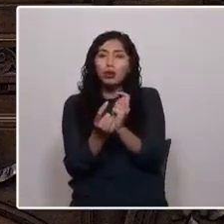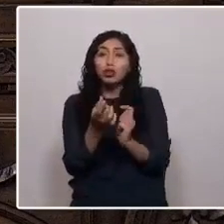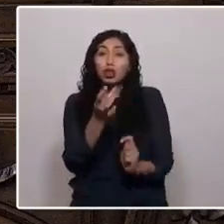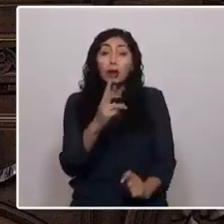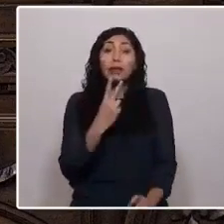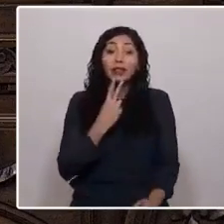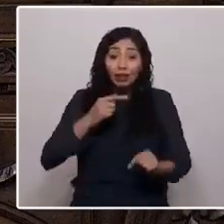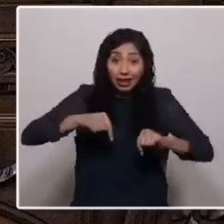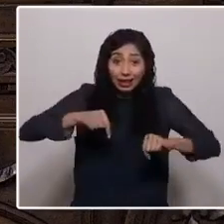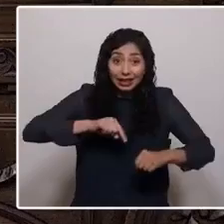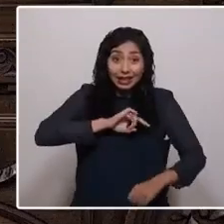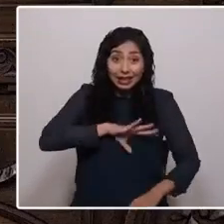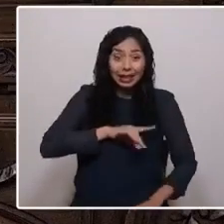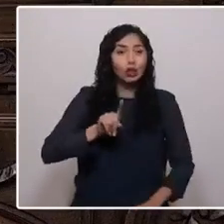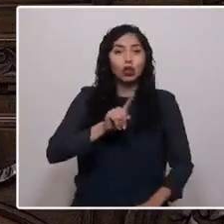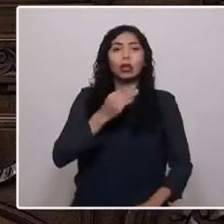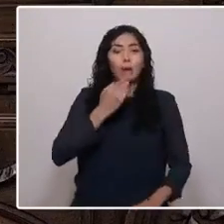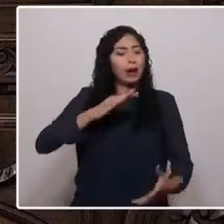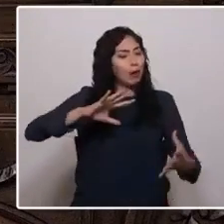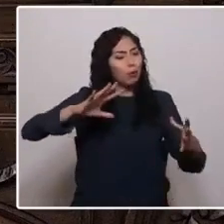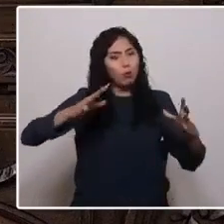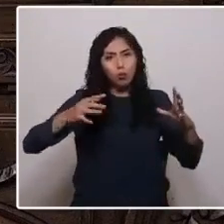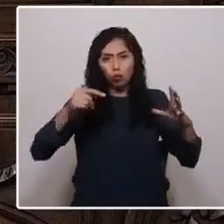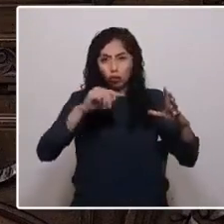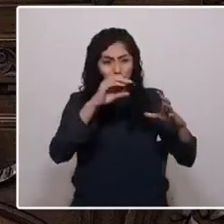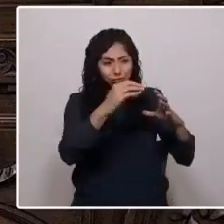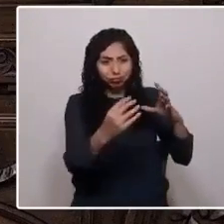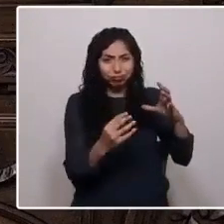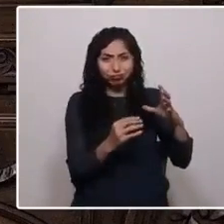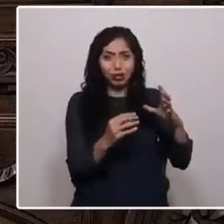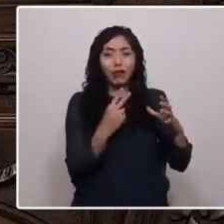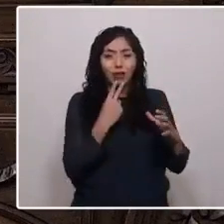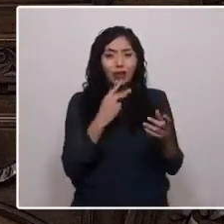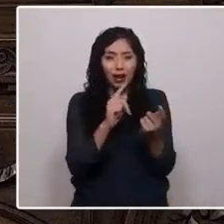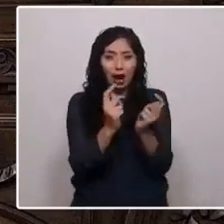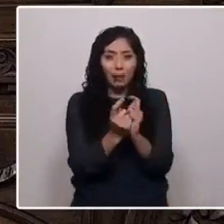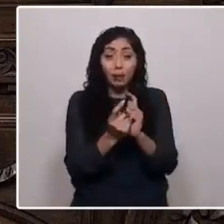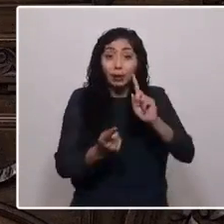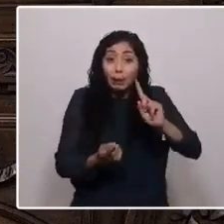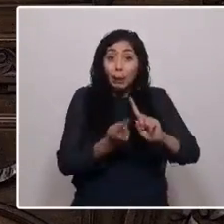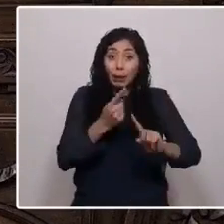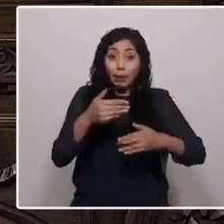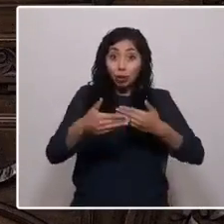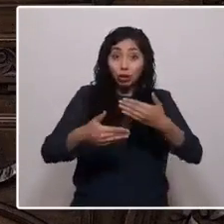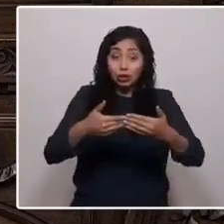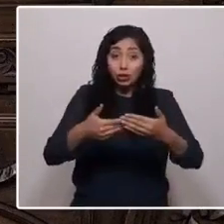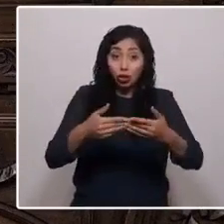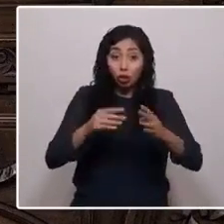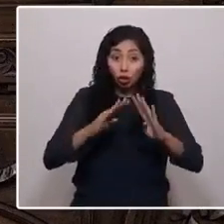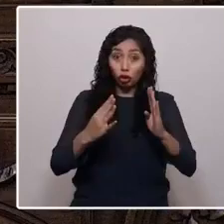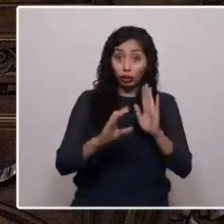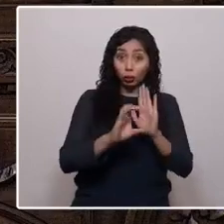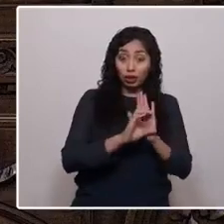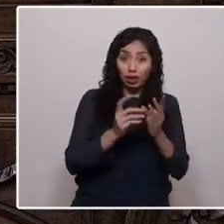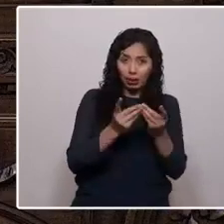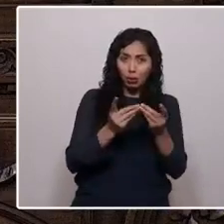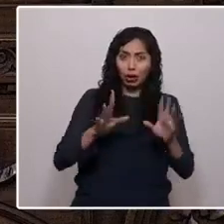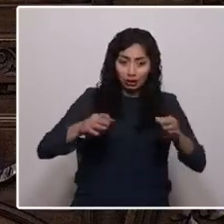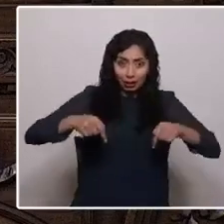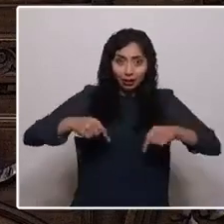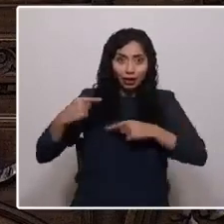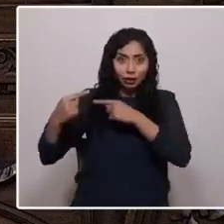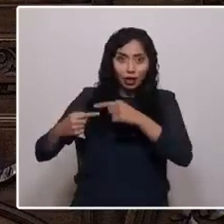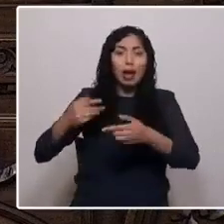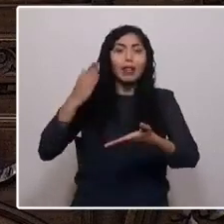país, sino a nivel global. El primer proceso constituyente democrático de nuestra historia debe poder plantear una democracia